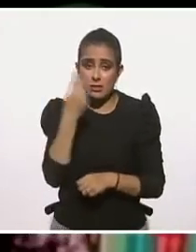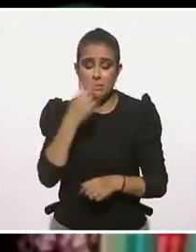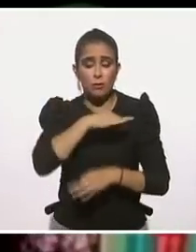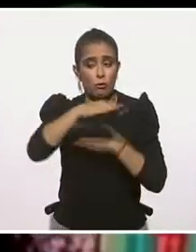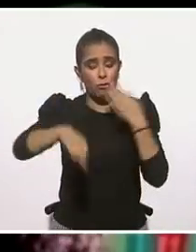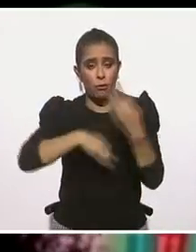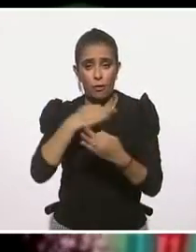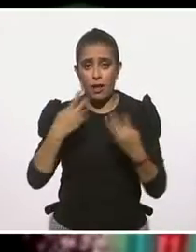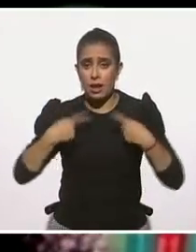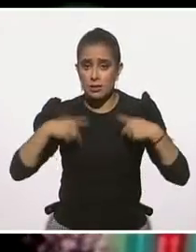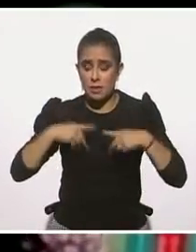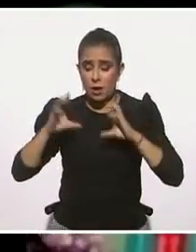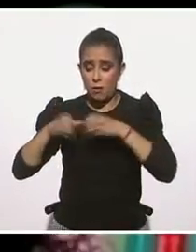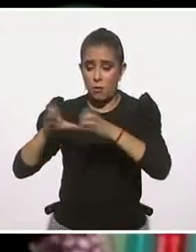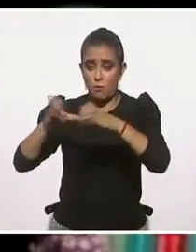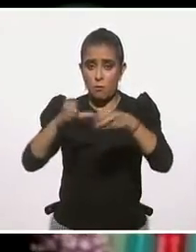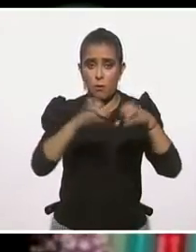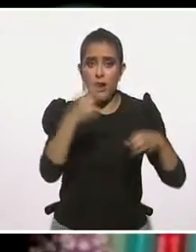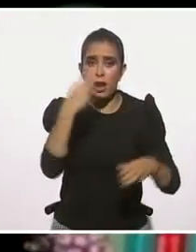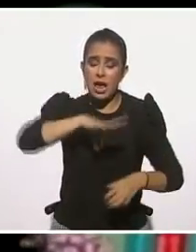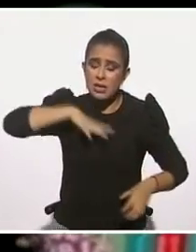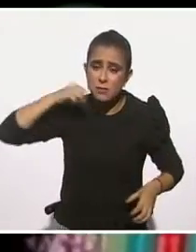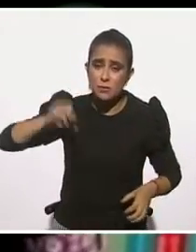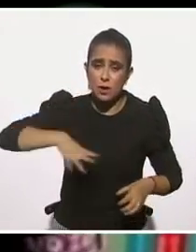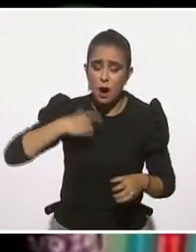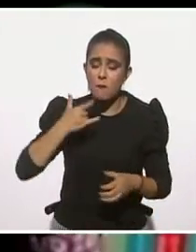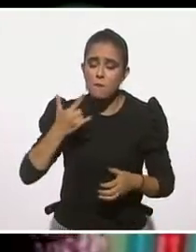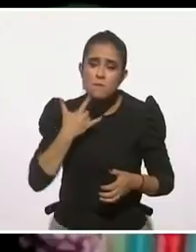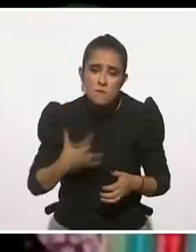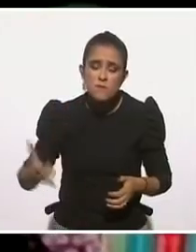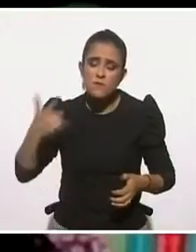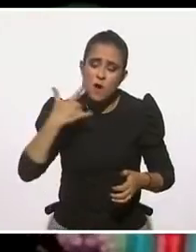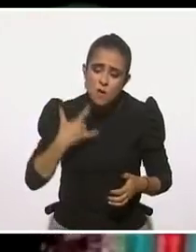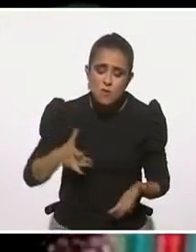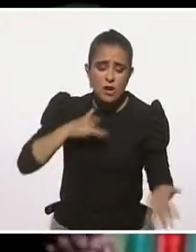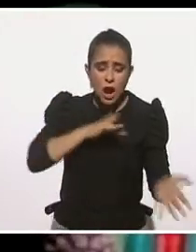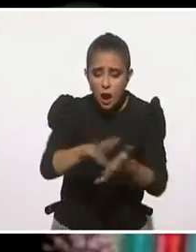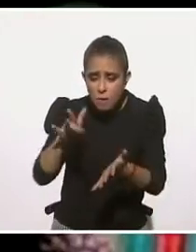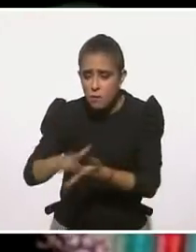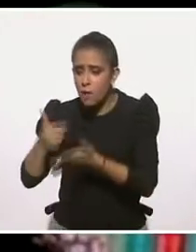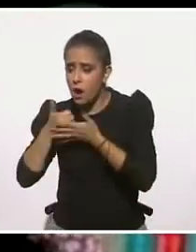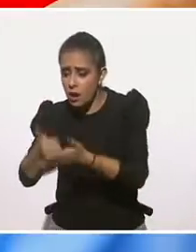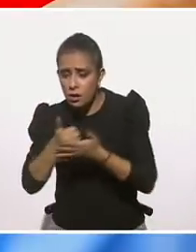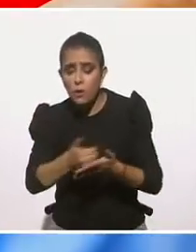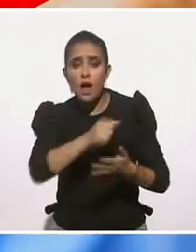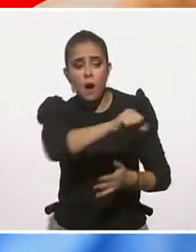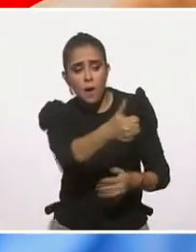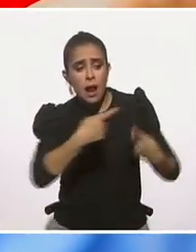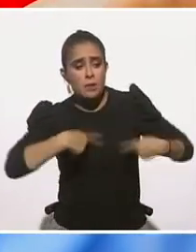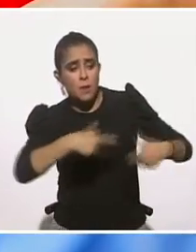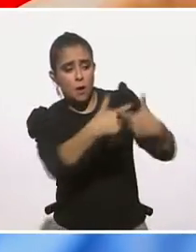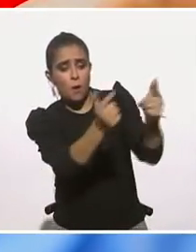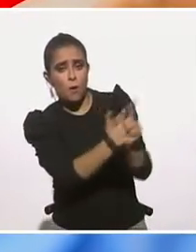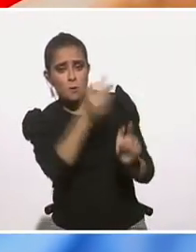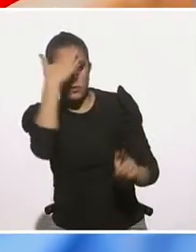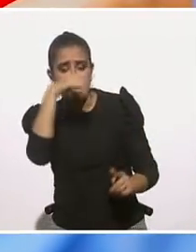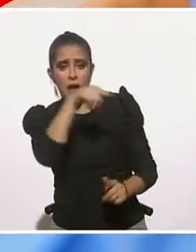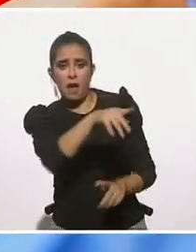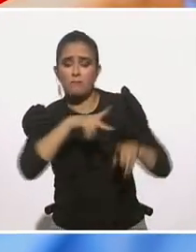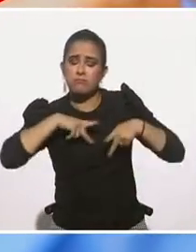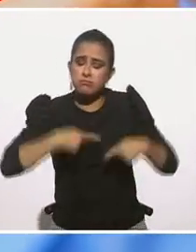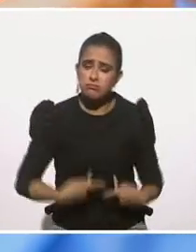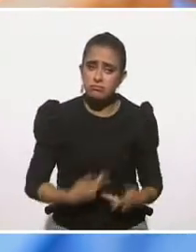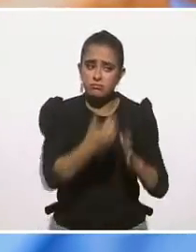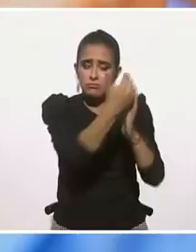capaz de elaborar acciones solidarias para aquellos que están en menor desventaja. Sí, es